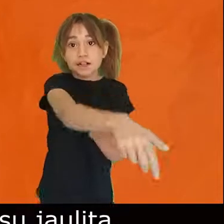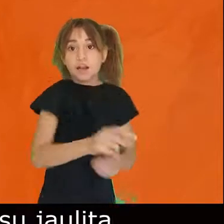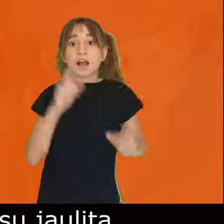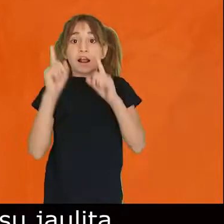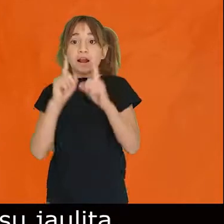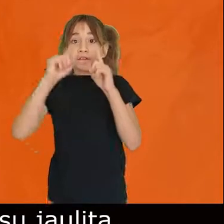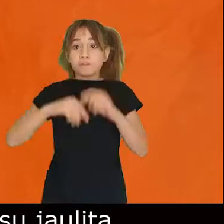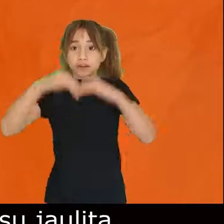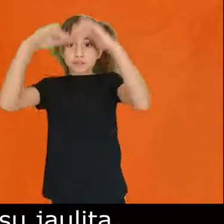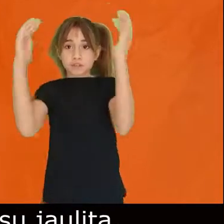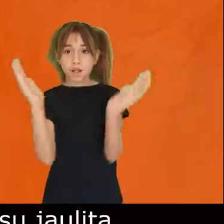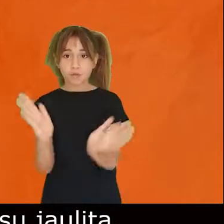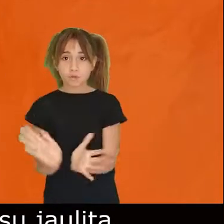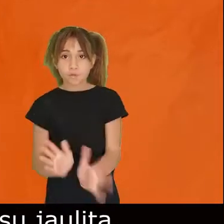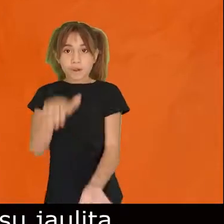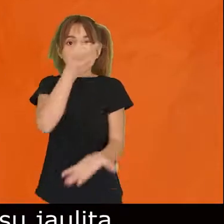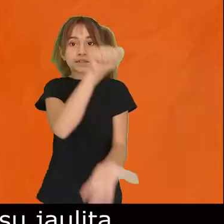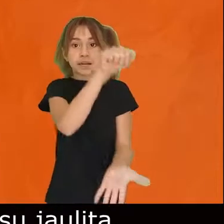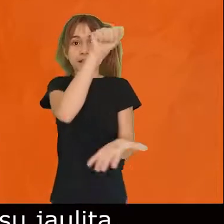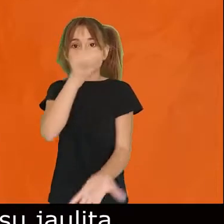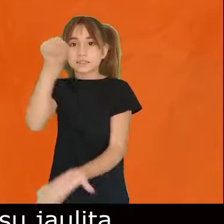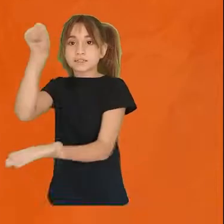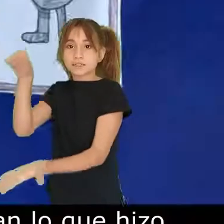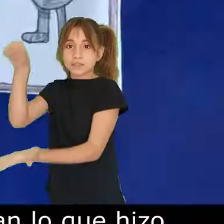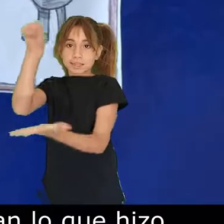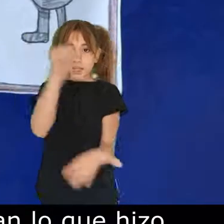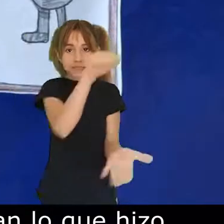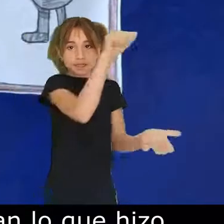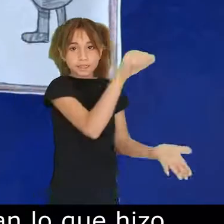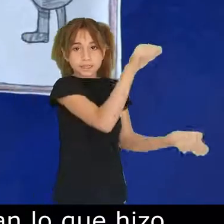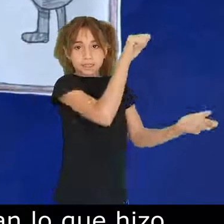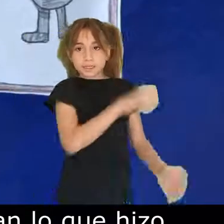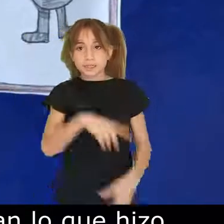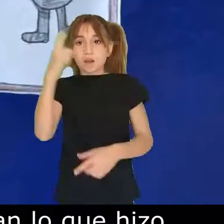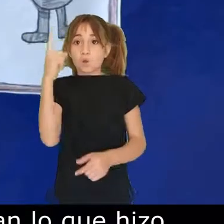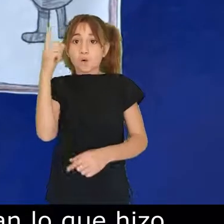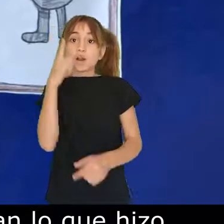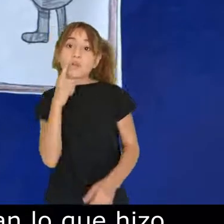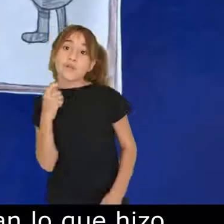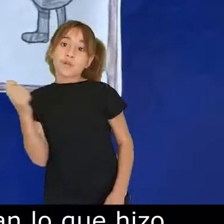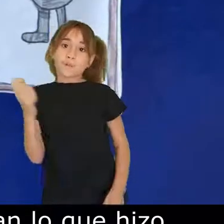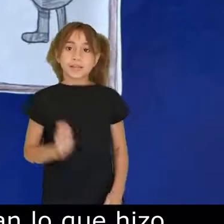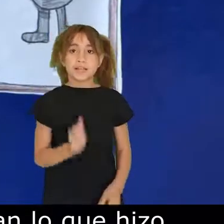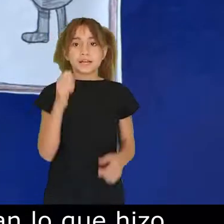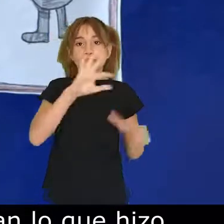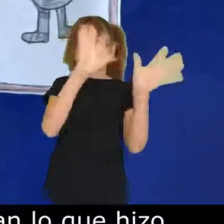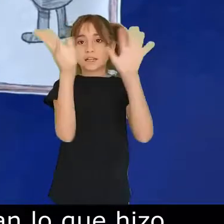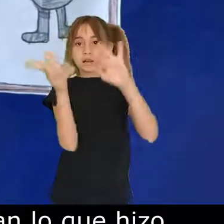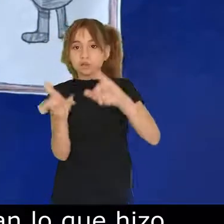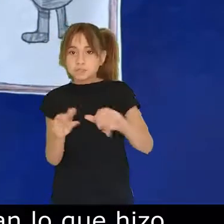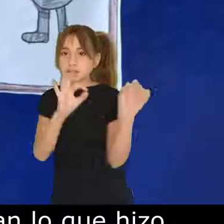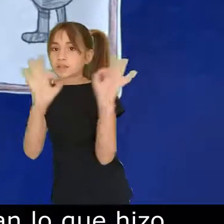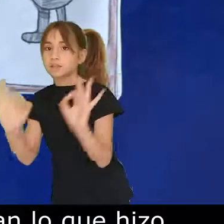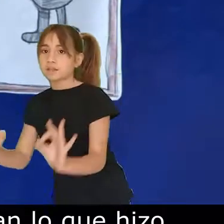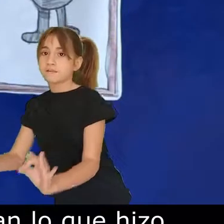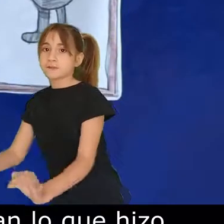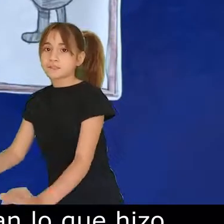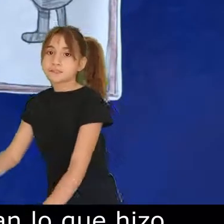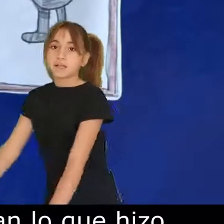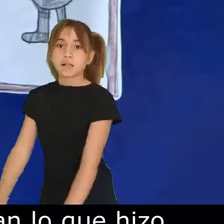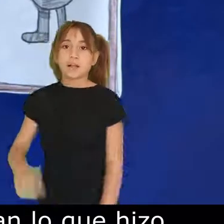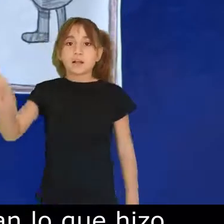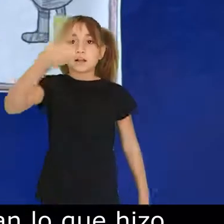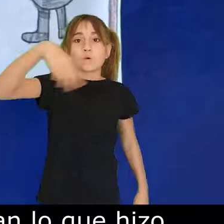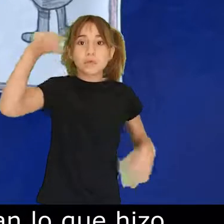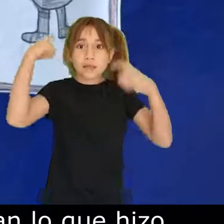piso Otras veces de visita La llevaba en su jaulita Pero un día entró un